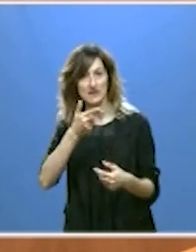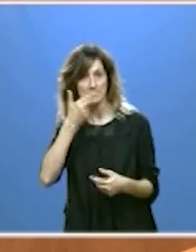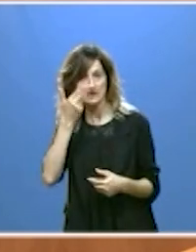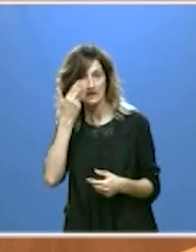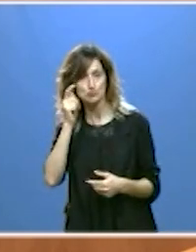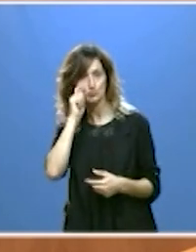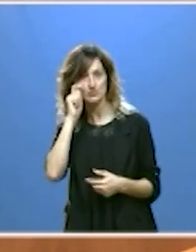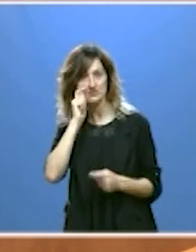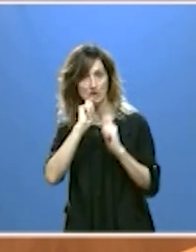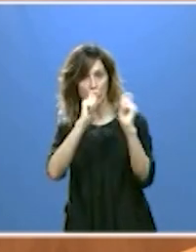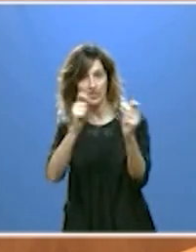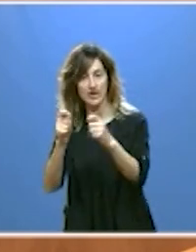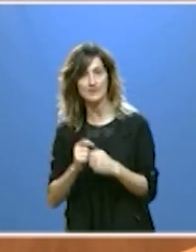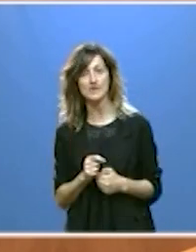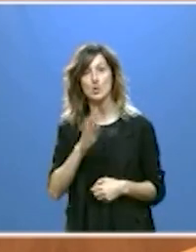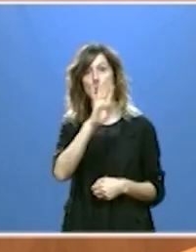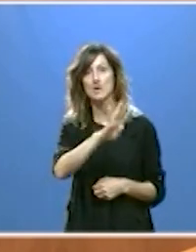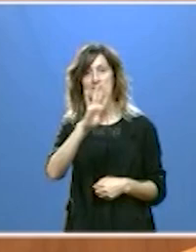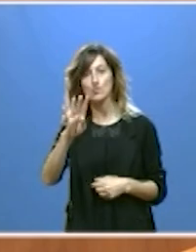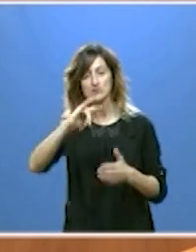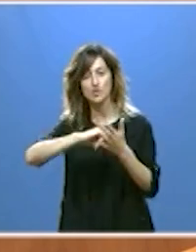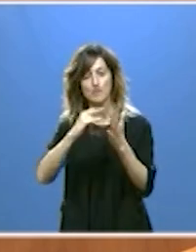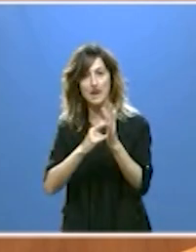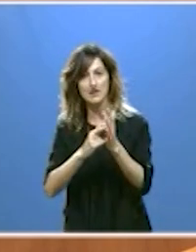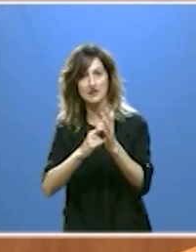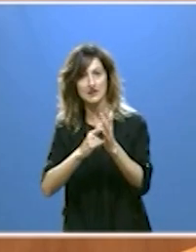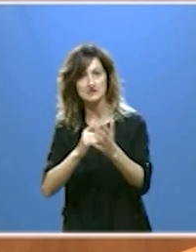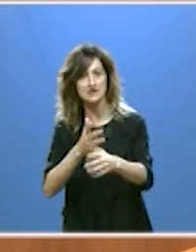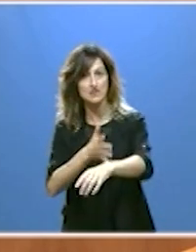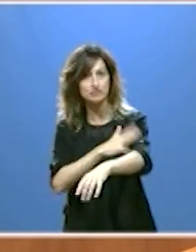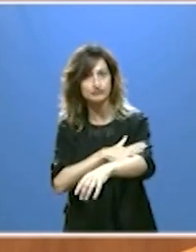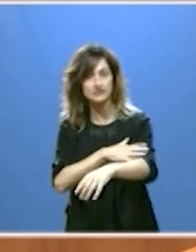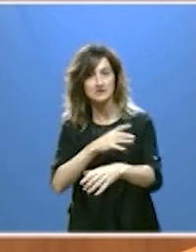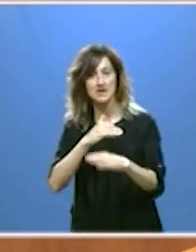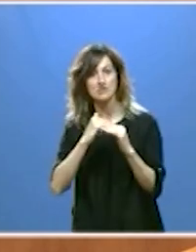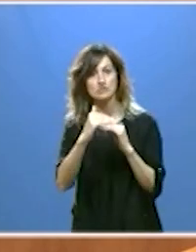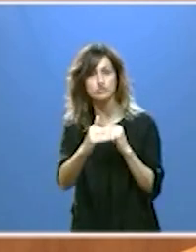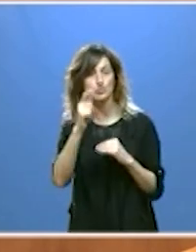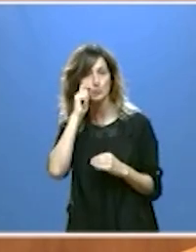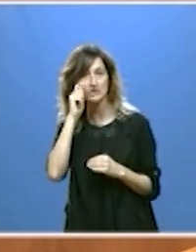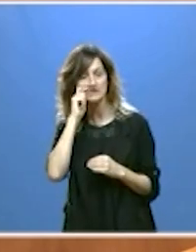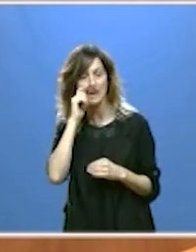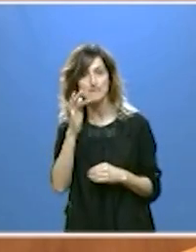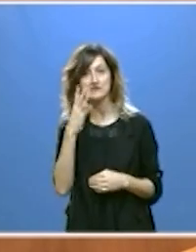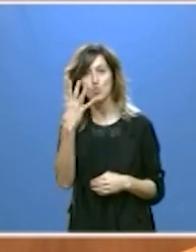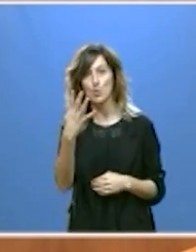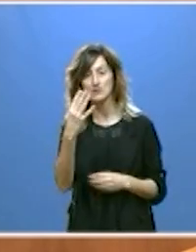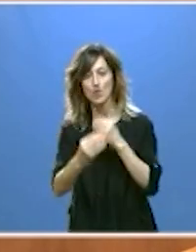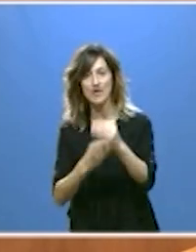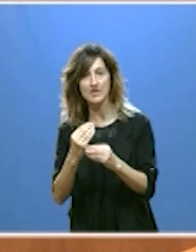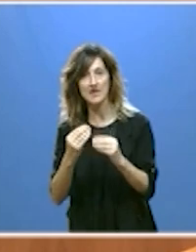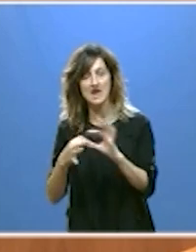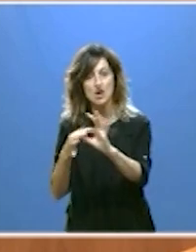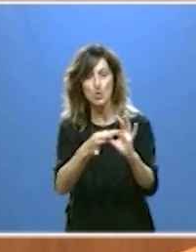Vamos a impulsar 44 planes extraordinarios de sostenibilidad turística y cuatro actuaciones de